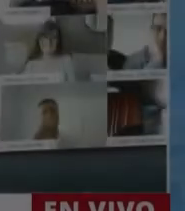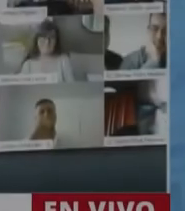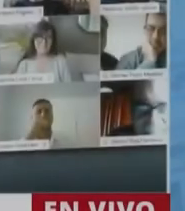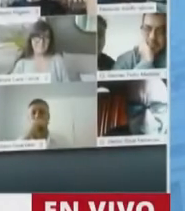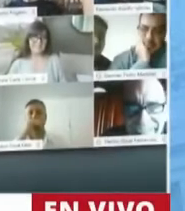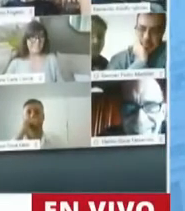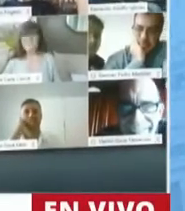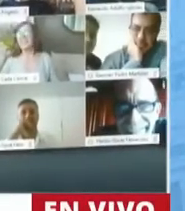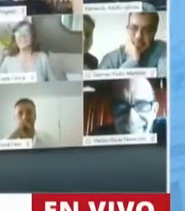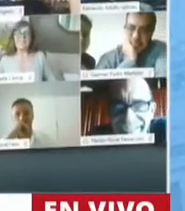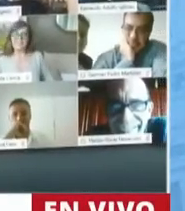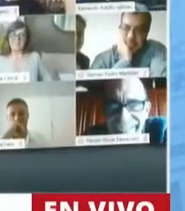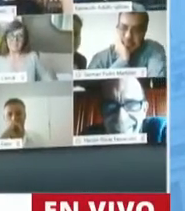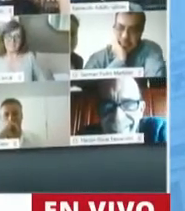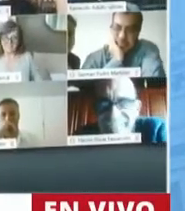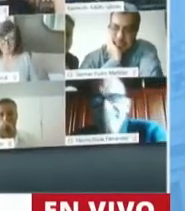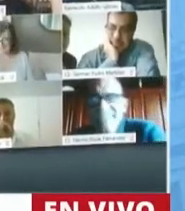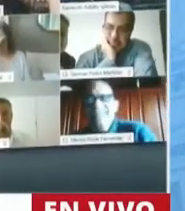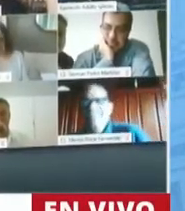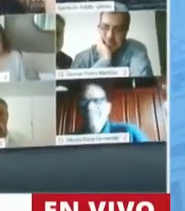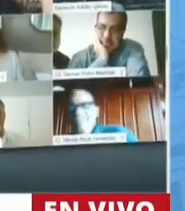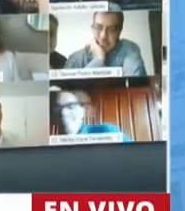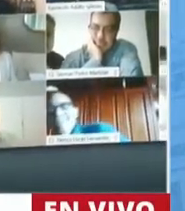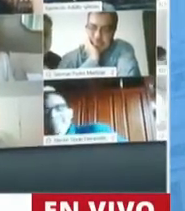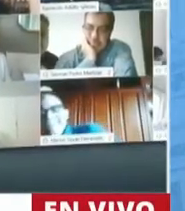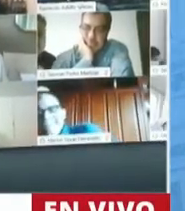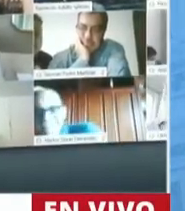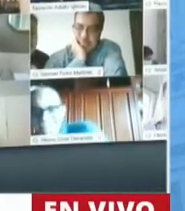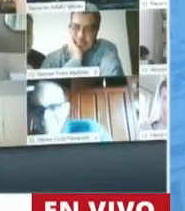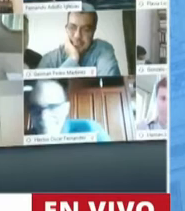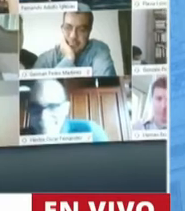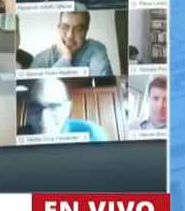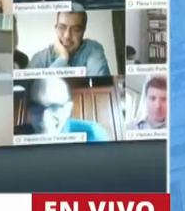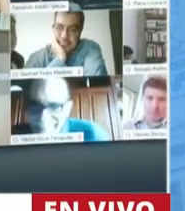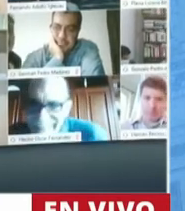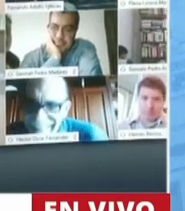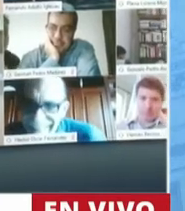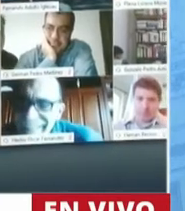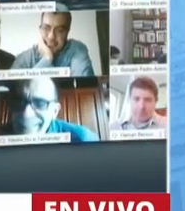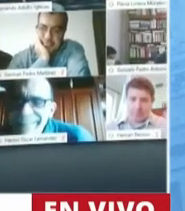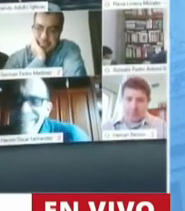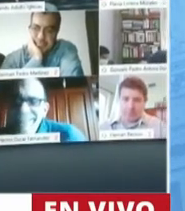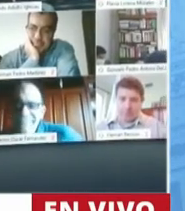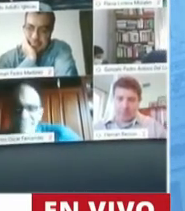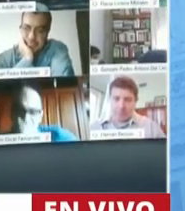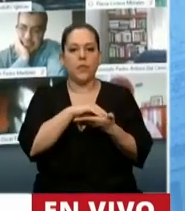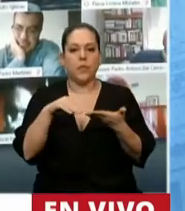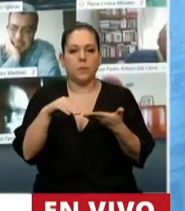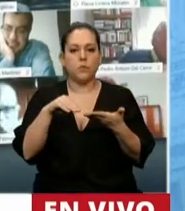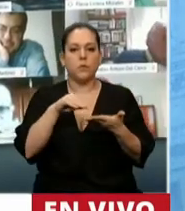Tiene la palabra el diputado Luciano Andrés Lucho Laspina. Lucho Laspina.